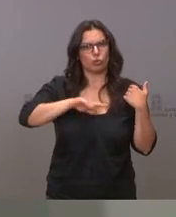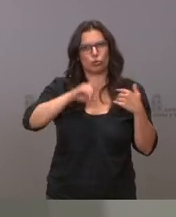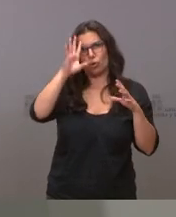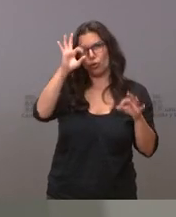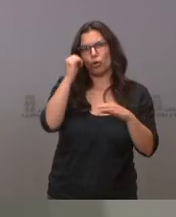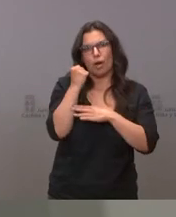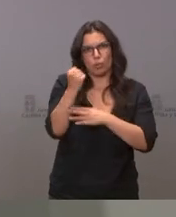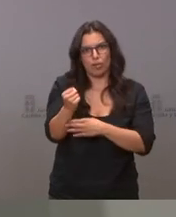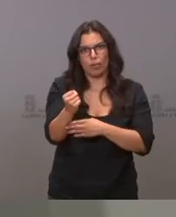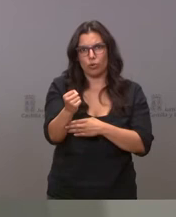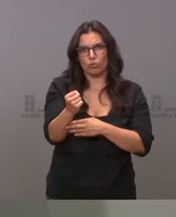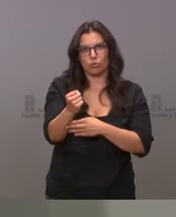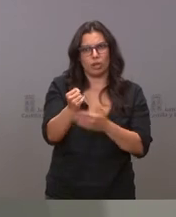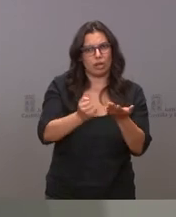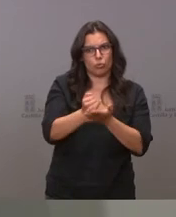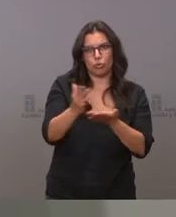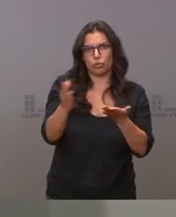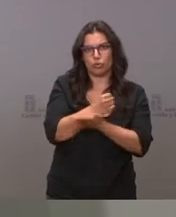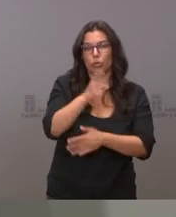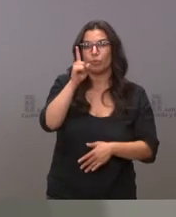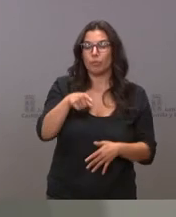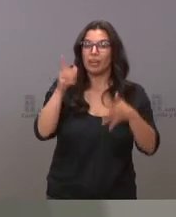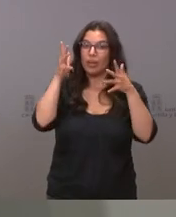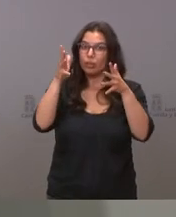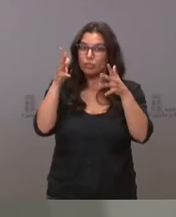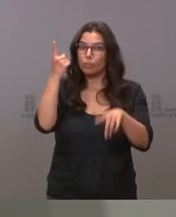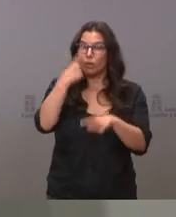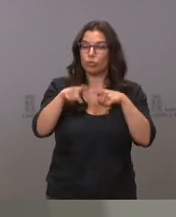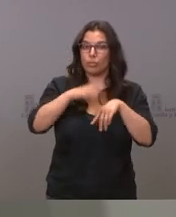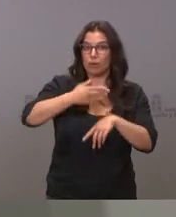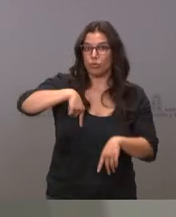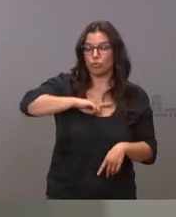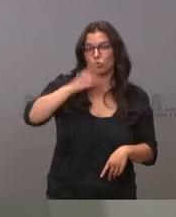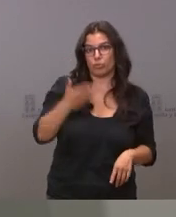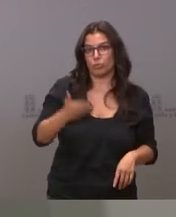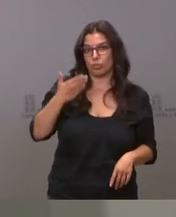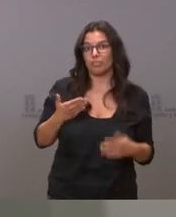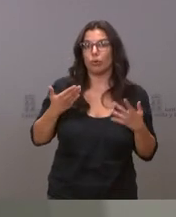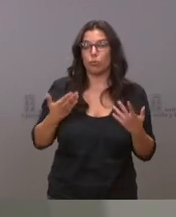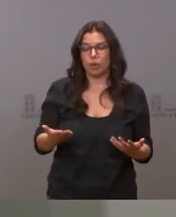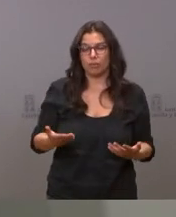a nuestros agricultores pero también les aconsejamos una cosa que para nosotros es muy importante que es